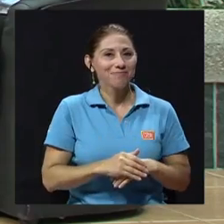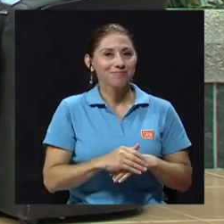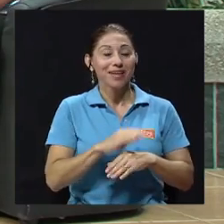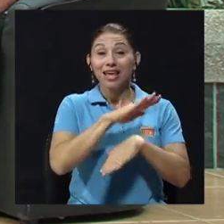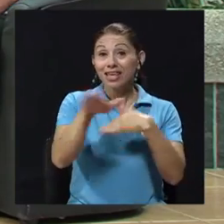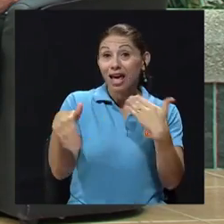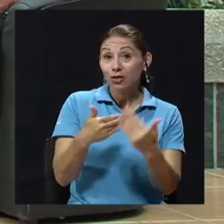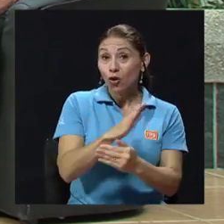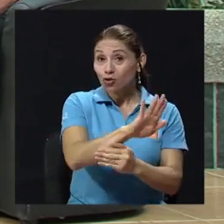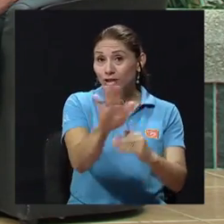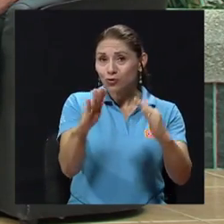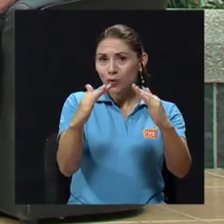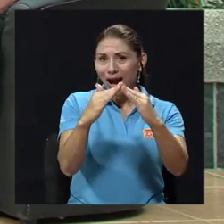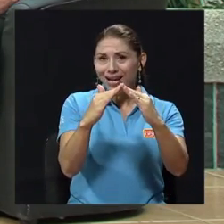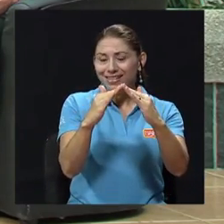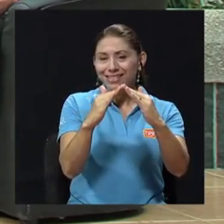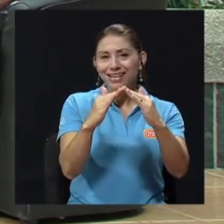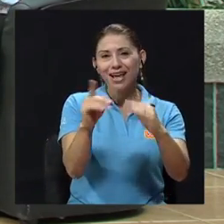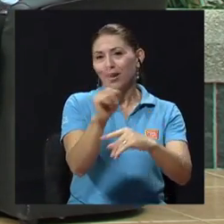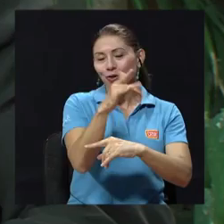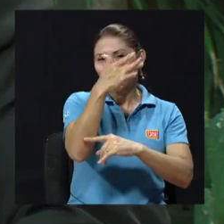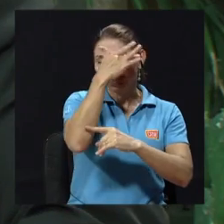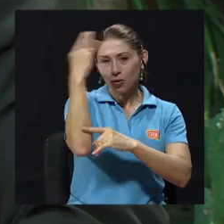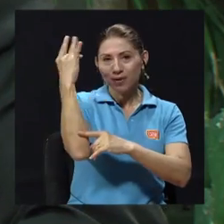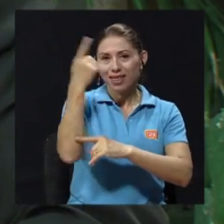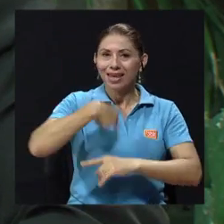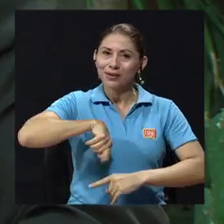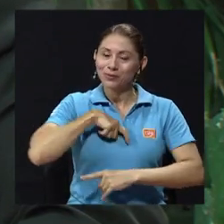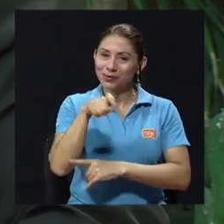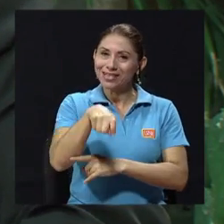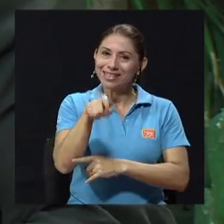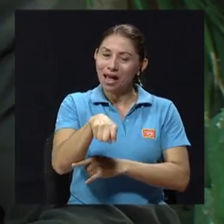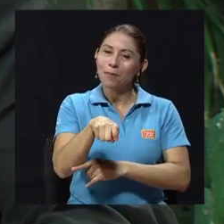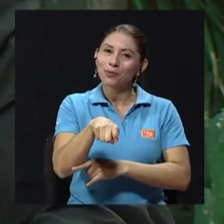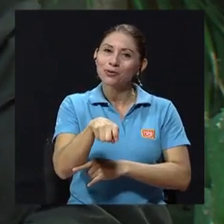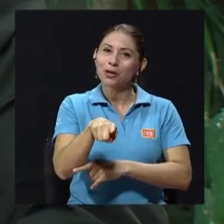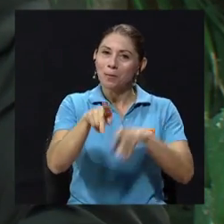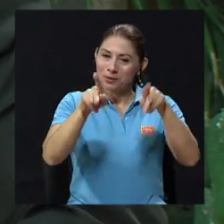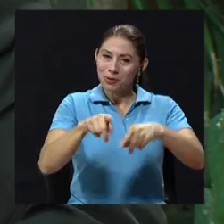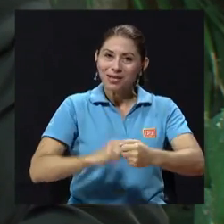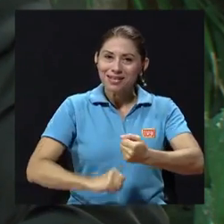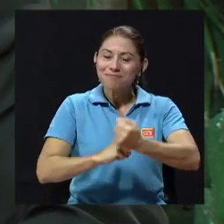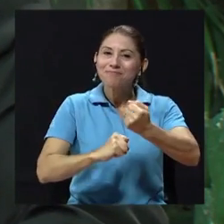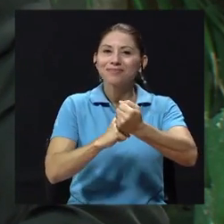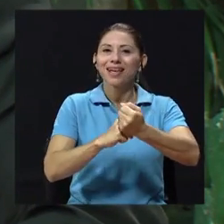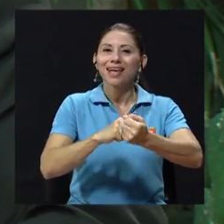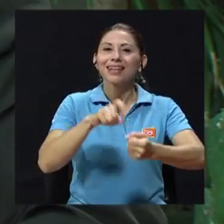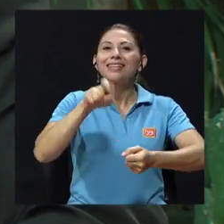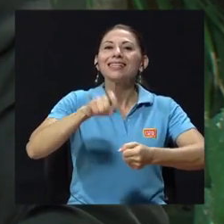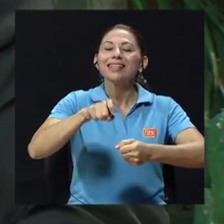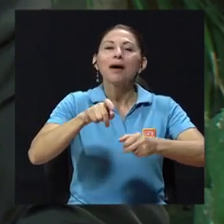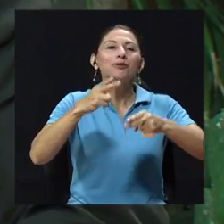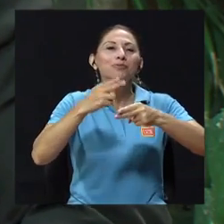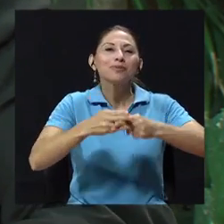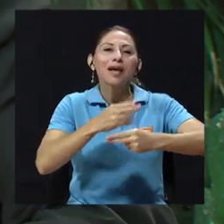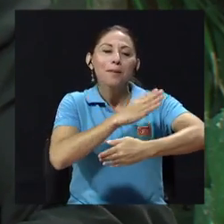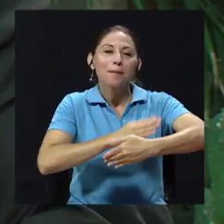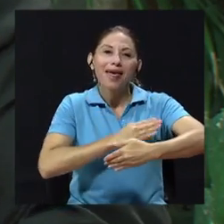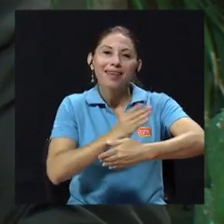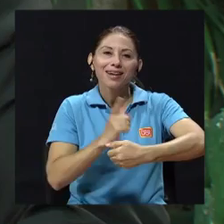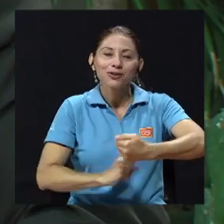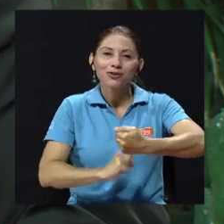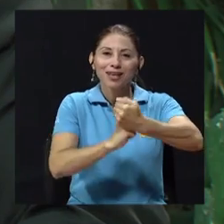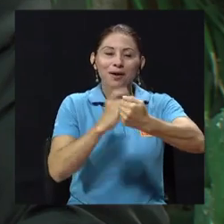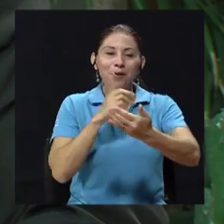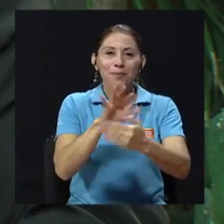y a todos allá en sus hogares no se les olvide que necesitamos pues patrocinadores que necesitamos padrinos para este tipo